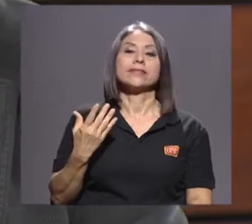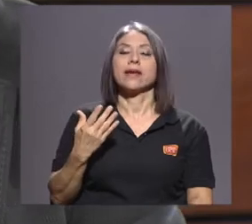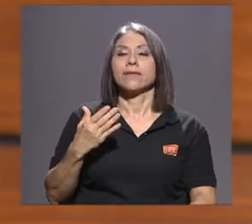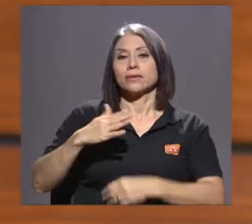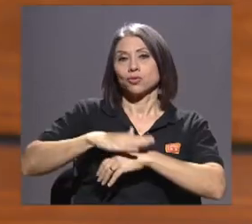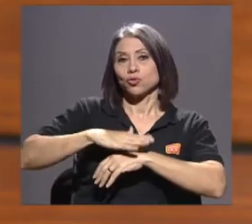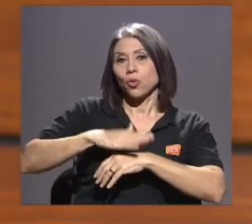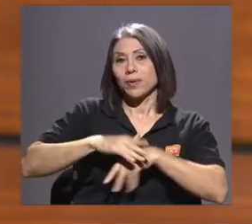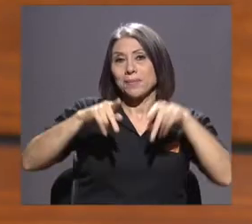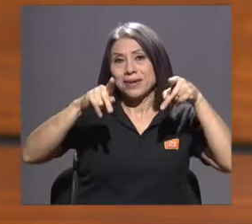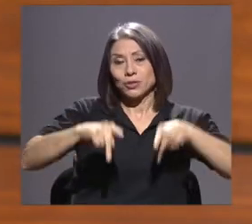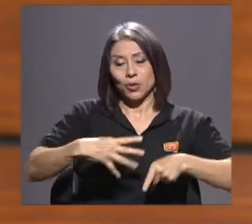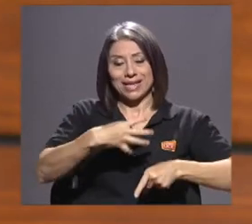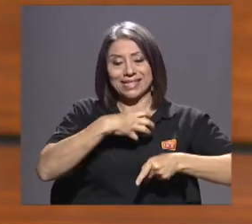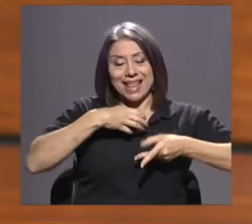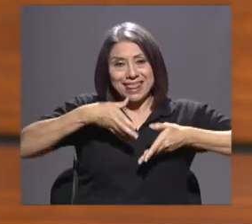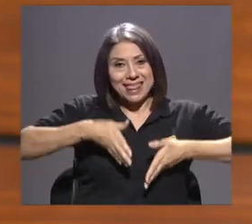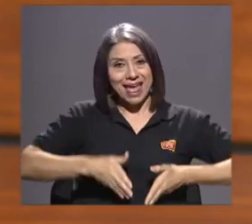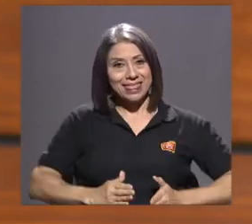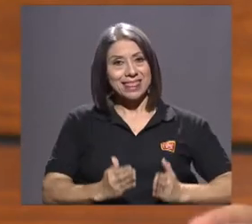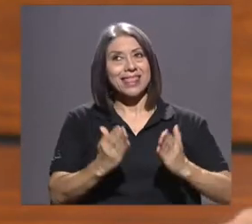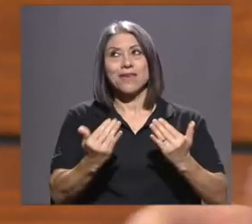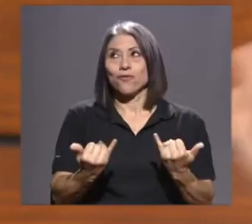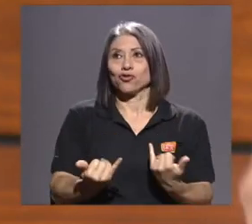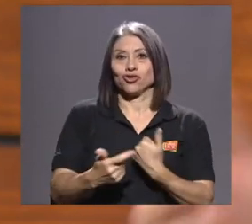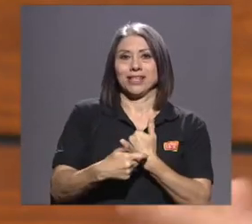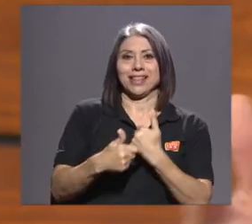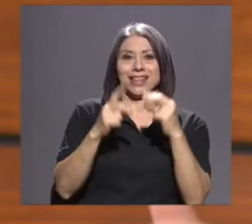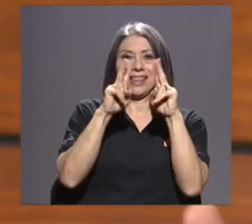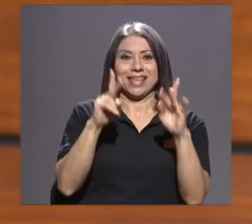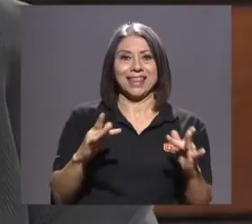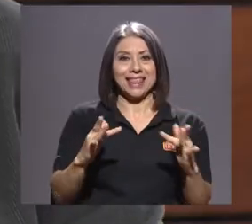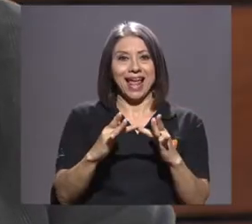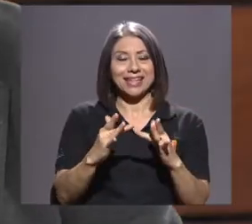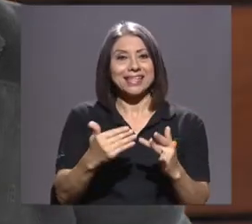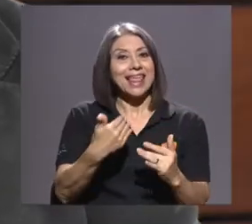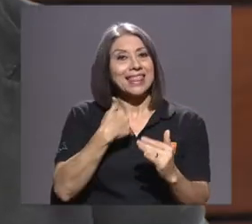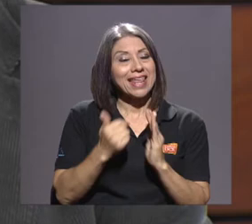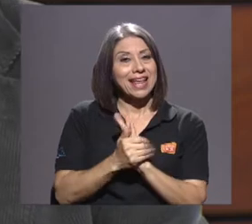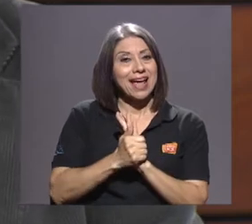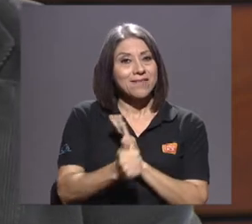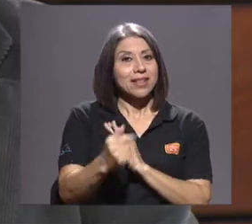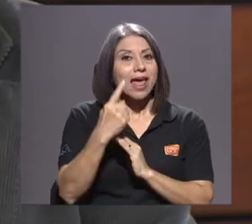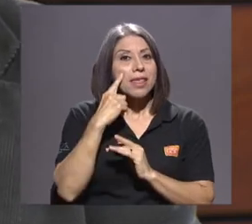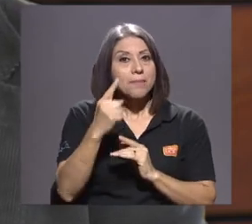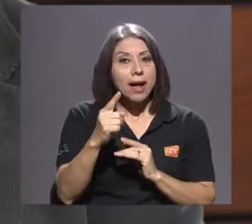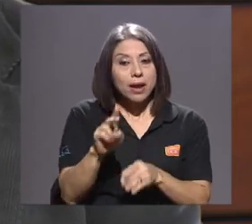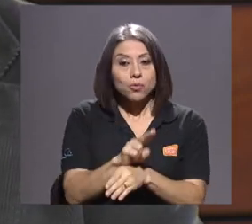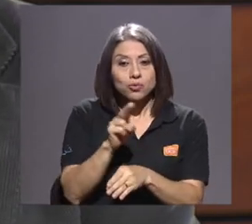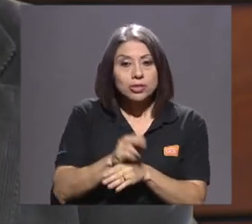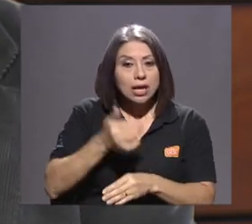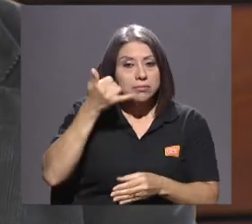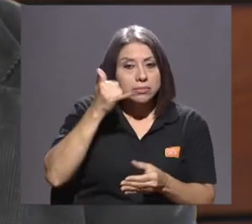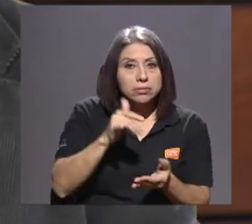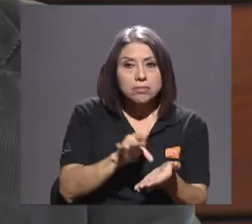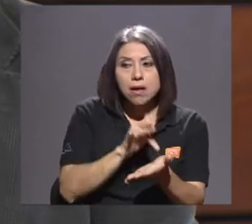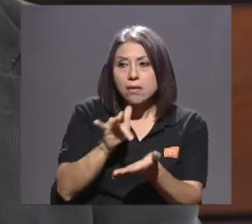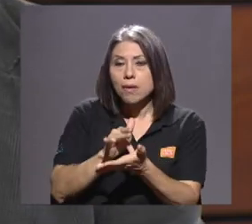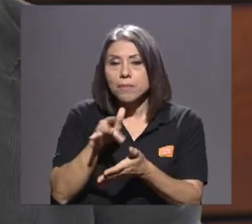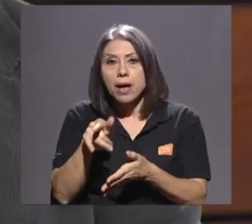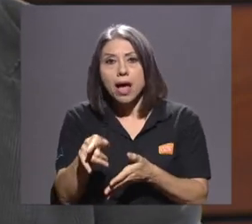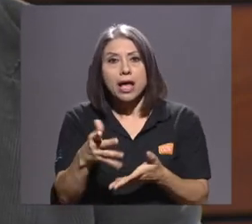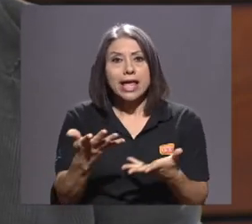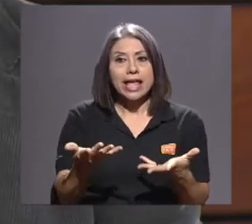sobre los nativos digitales, ¿verdad? El hecho de la estabilidad que tienen para manejar estos dispositivos no les da necesariamente